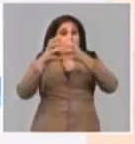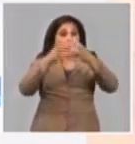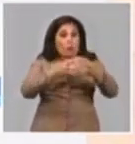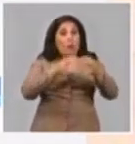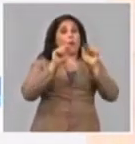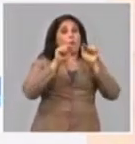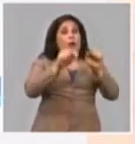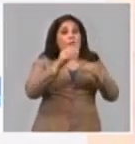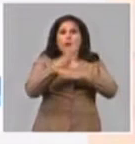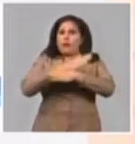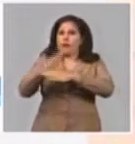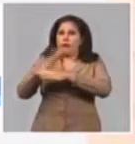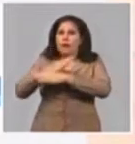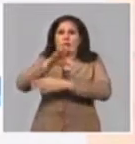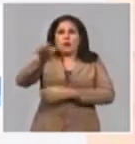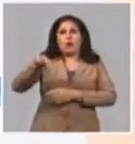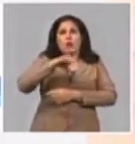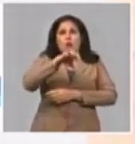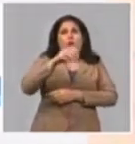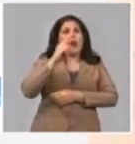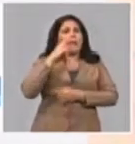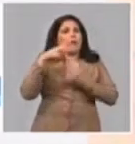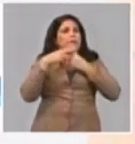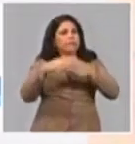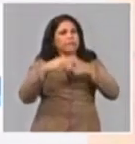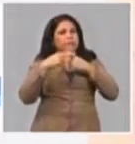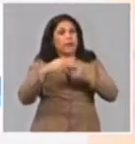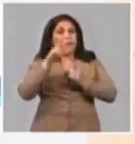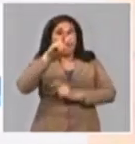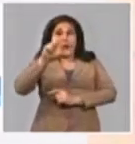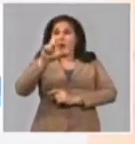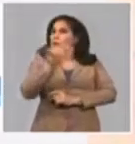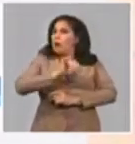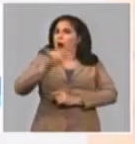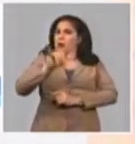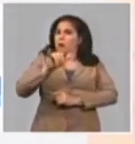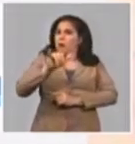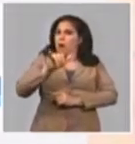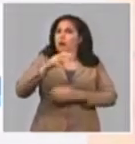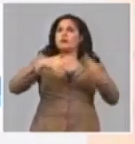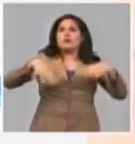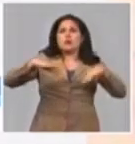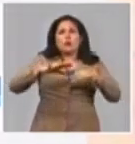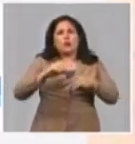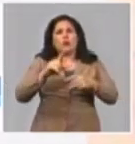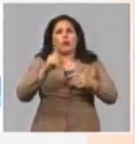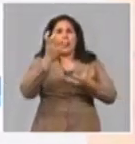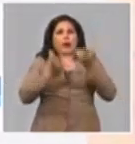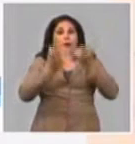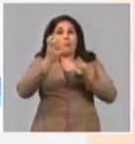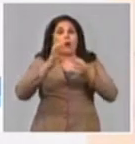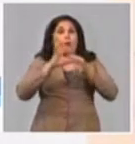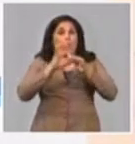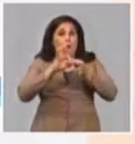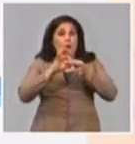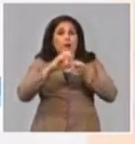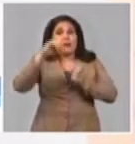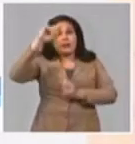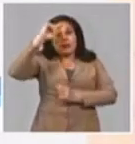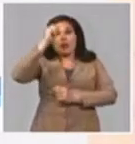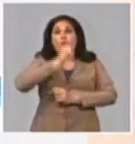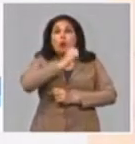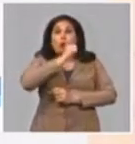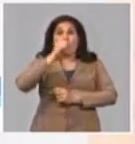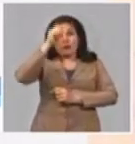diferentes lugares de estos que estamos hablando. En Villa Clara también tenemos situación con quemado de guine y con Santo Domingo con